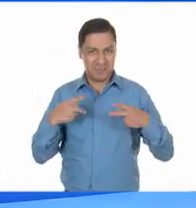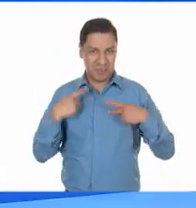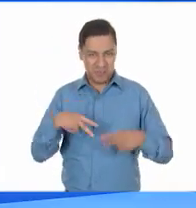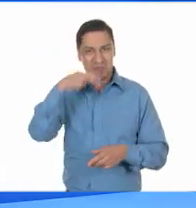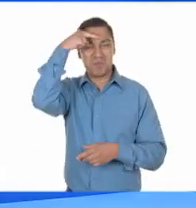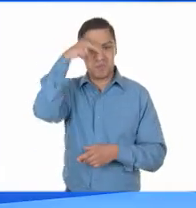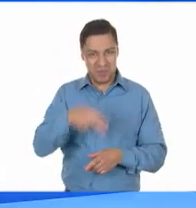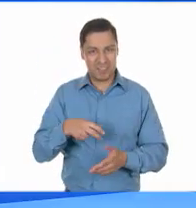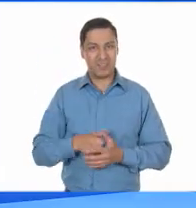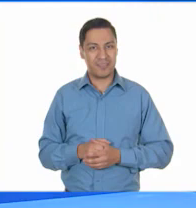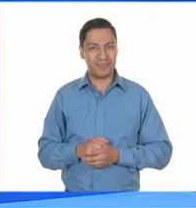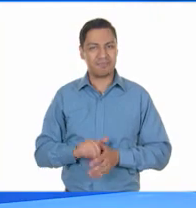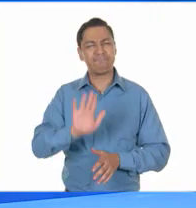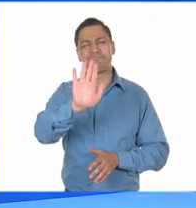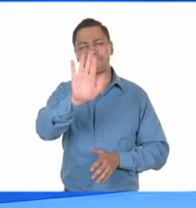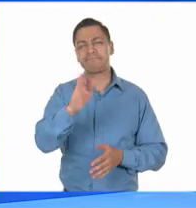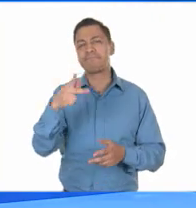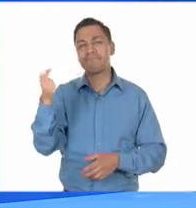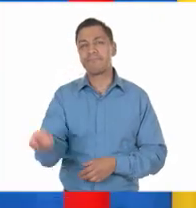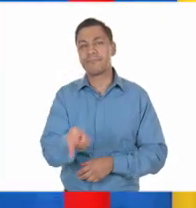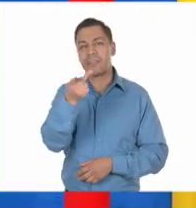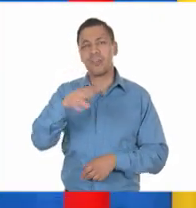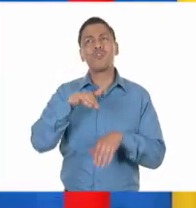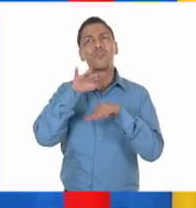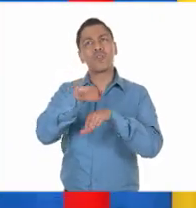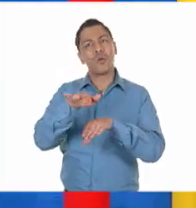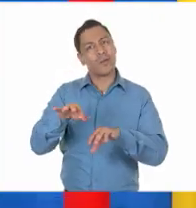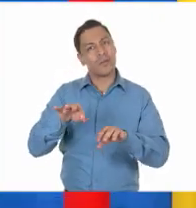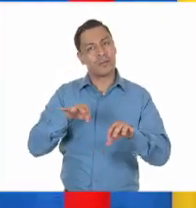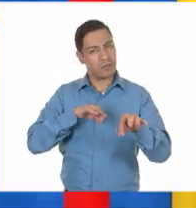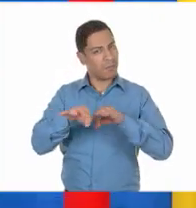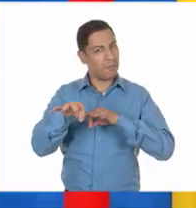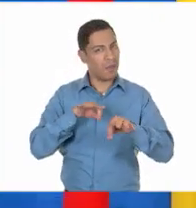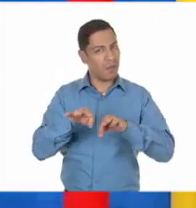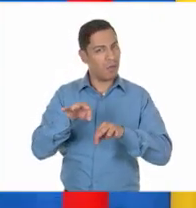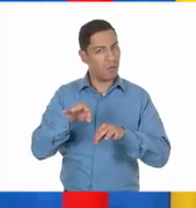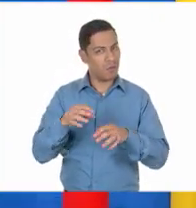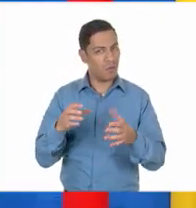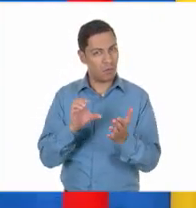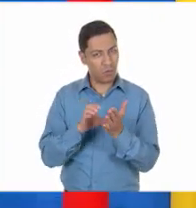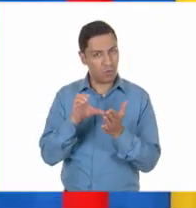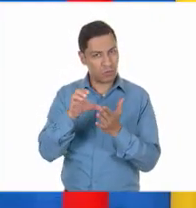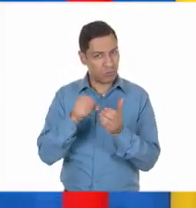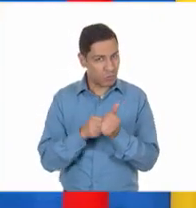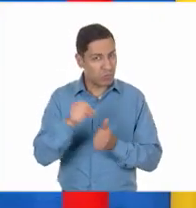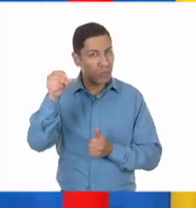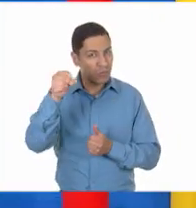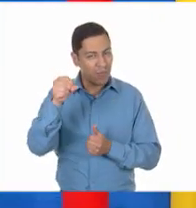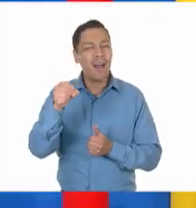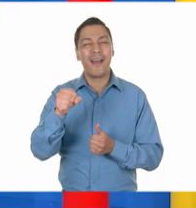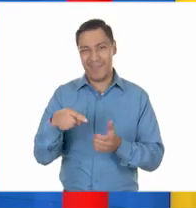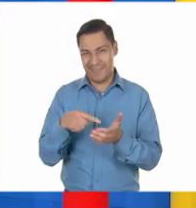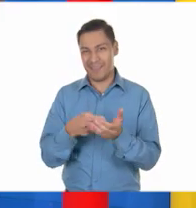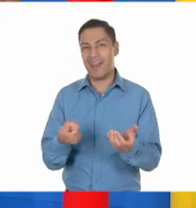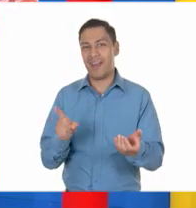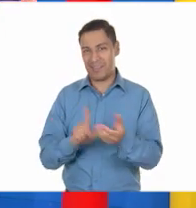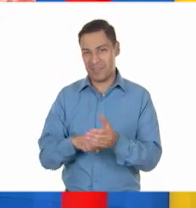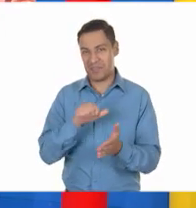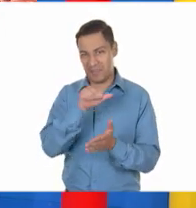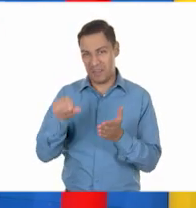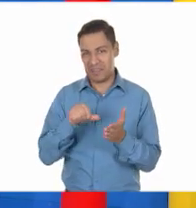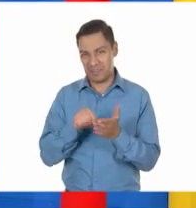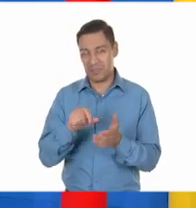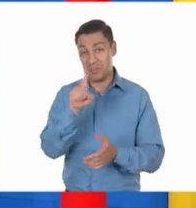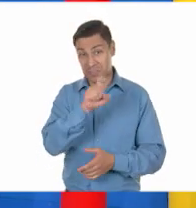Maestra, ¿y qué se estableció sobre el trabajo? Ah, buena pregunta. Eso fue en el artículo 123, donde se